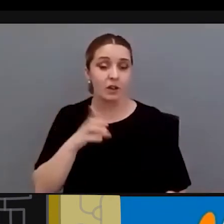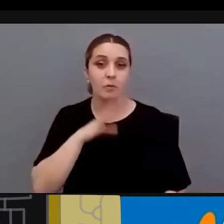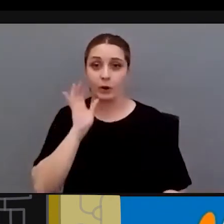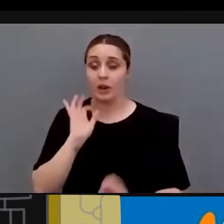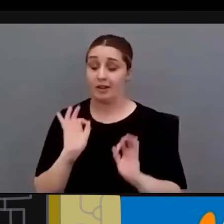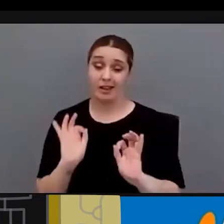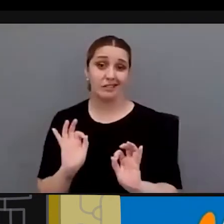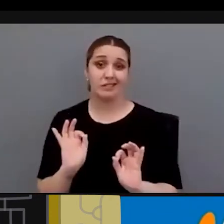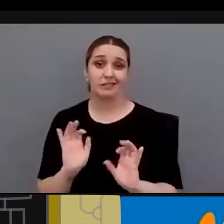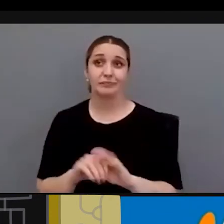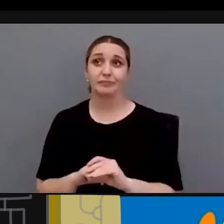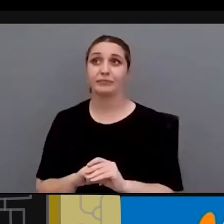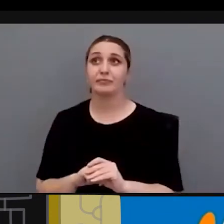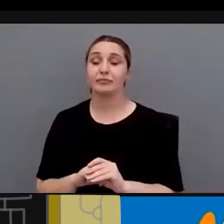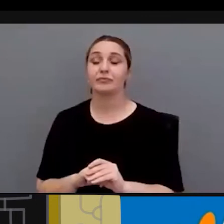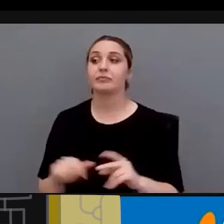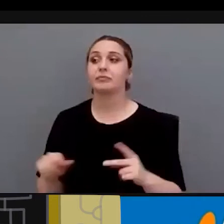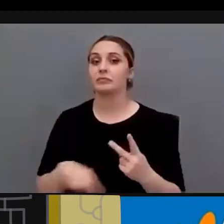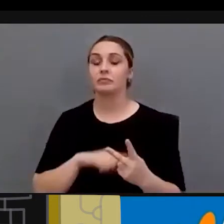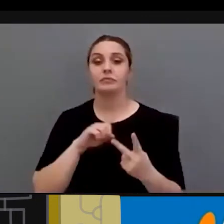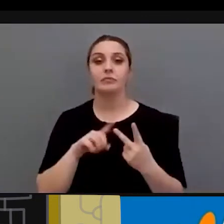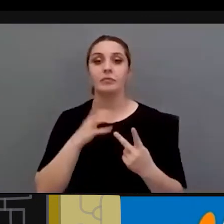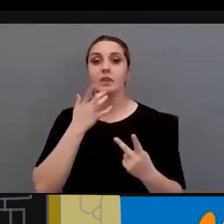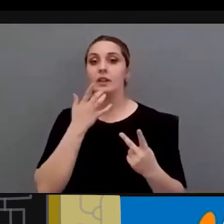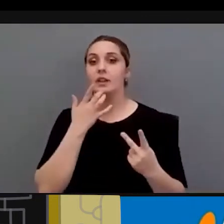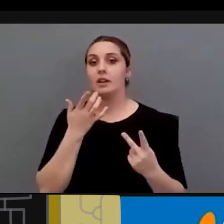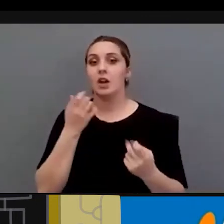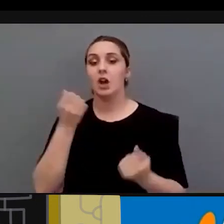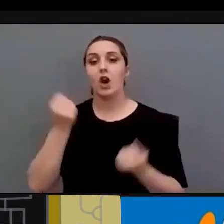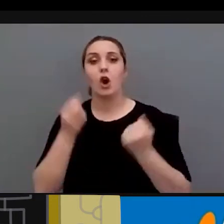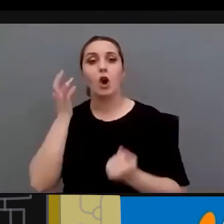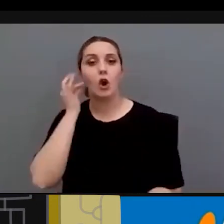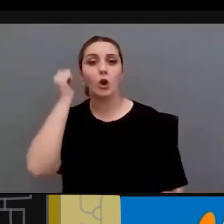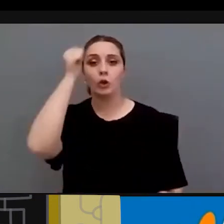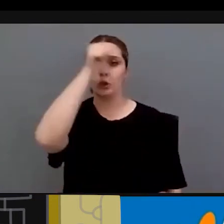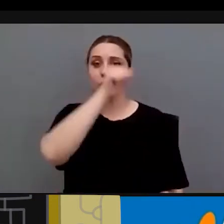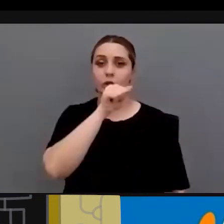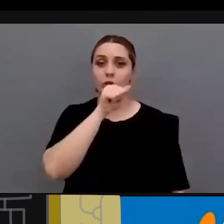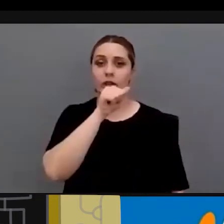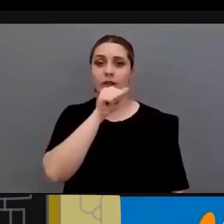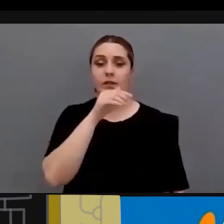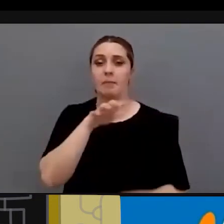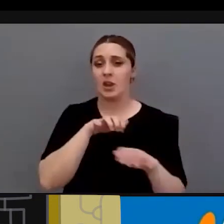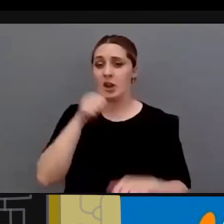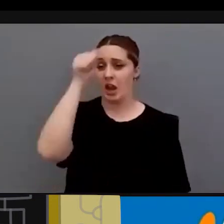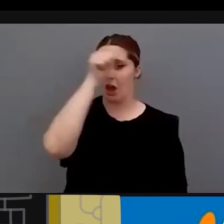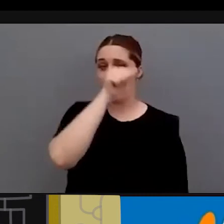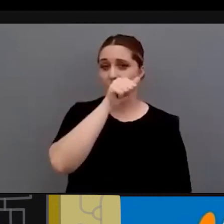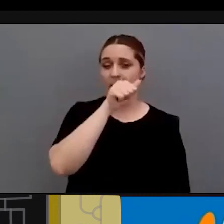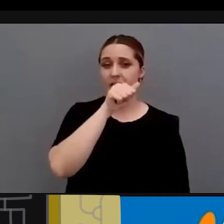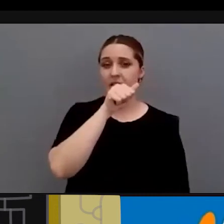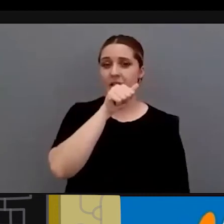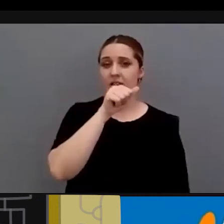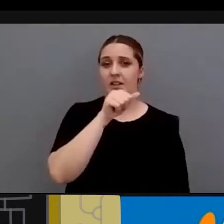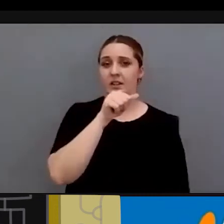que las conductoras y los conductores normalmente conductores por ese